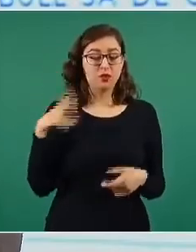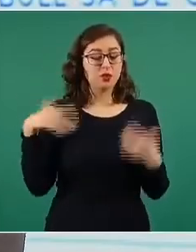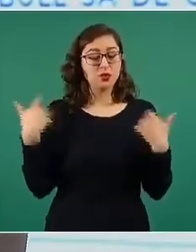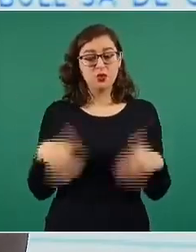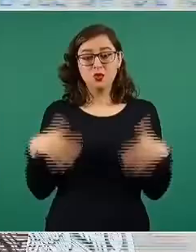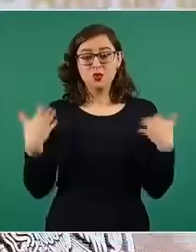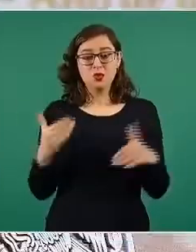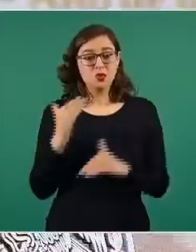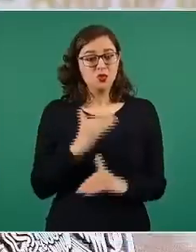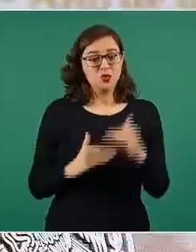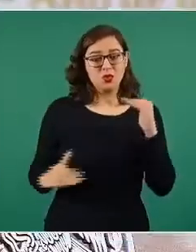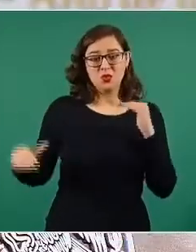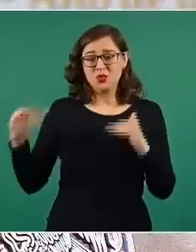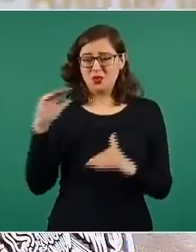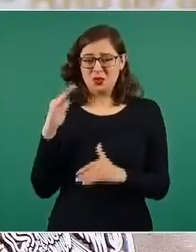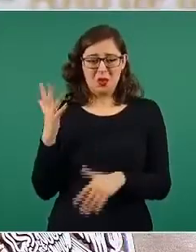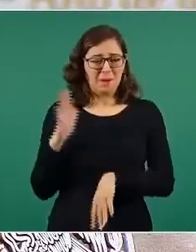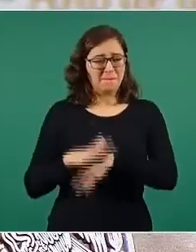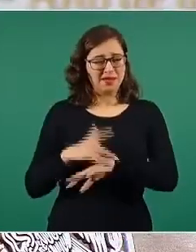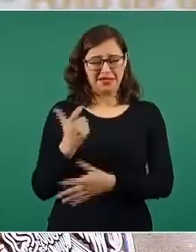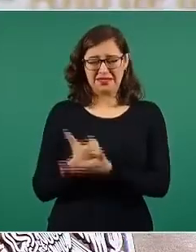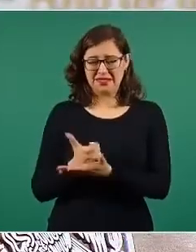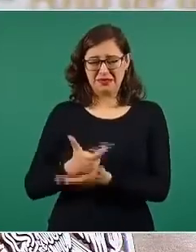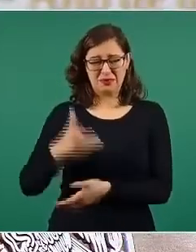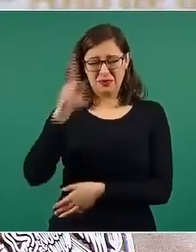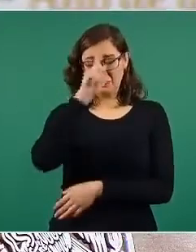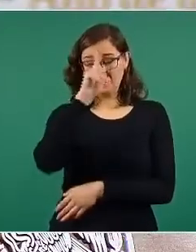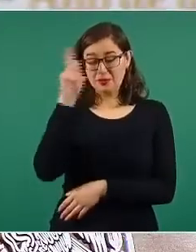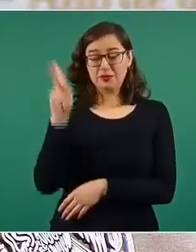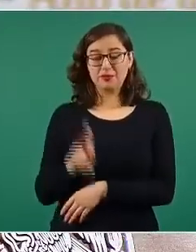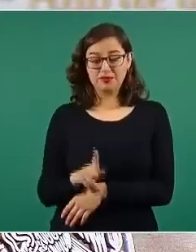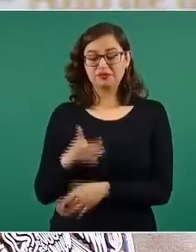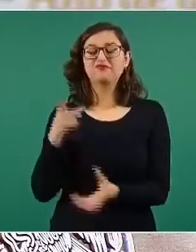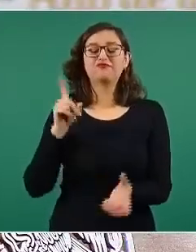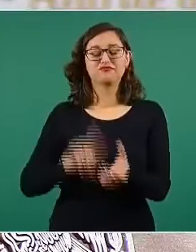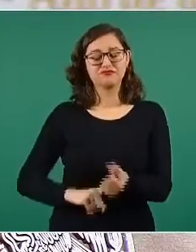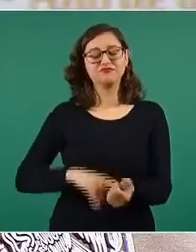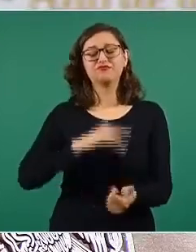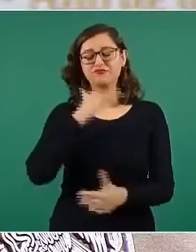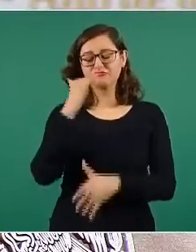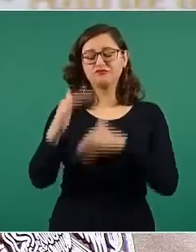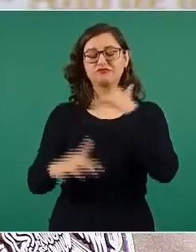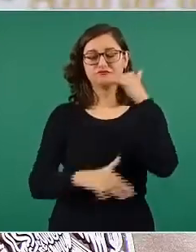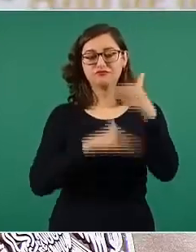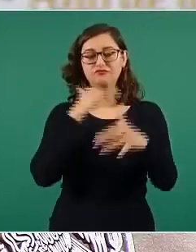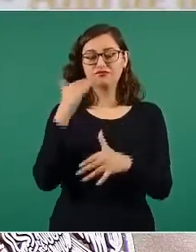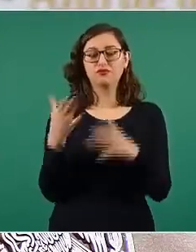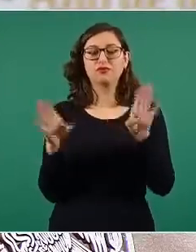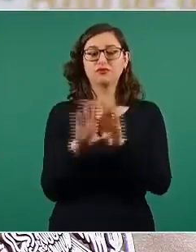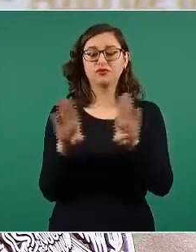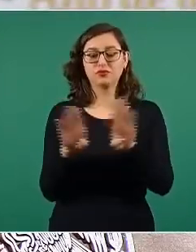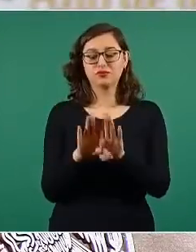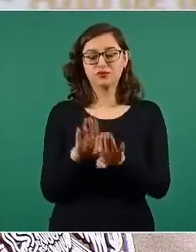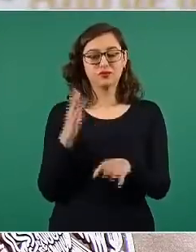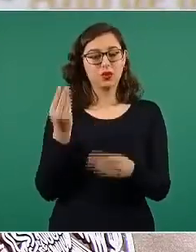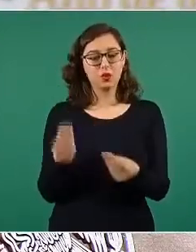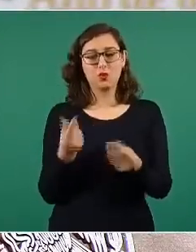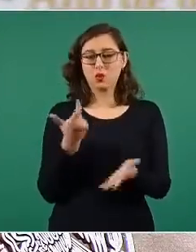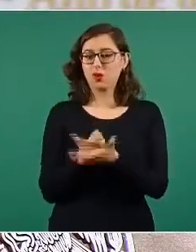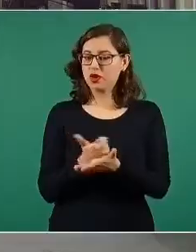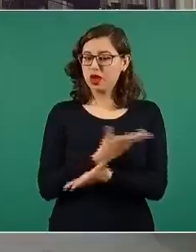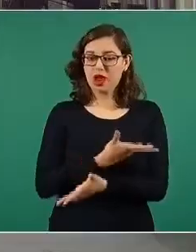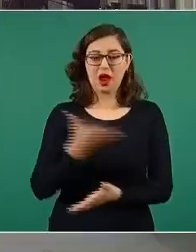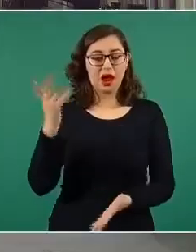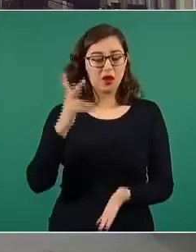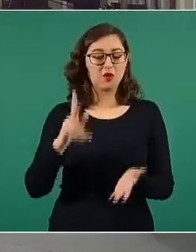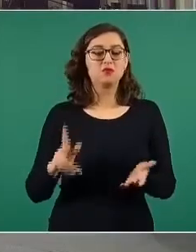cual implica o por lo menos se presume la existencia de actos de corrupción al venderlas a sobreprecio al gobierno de la República